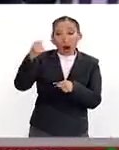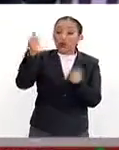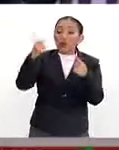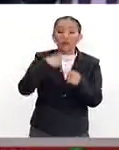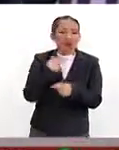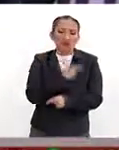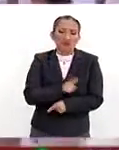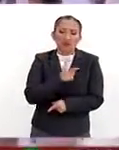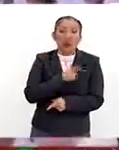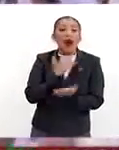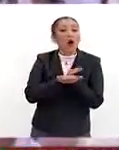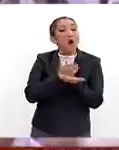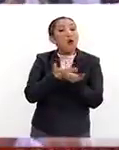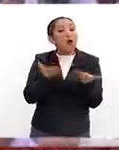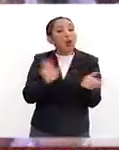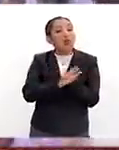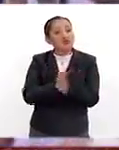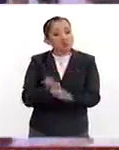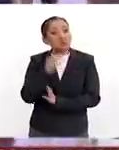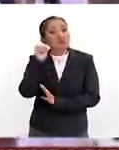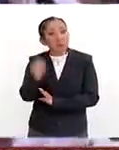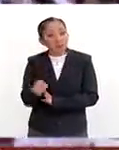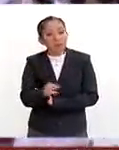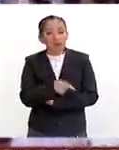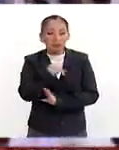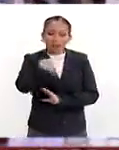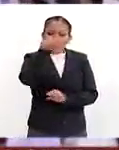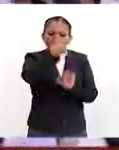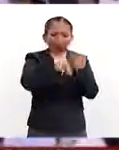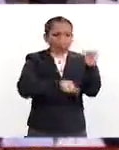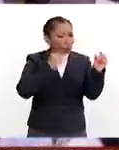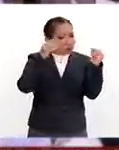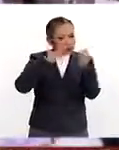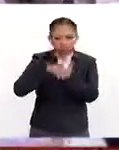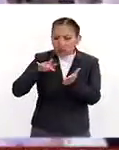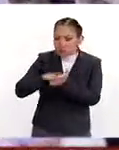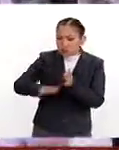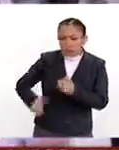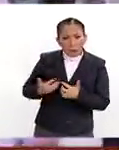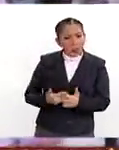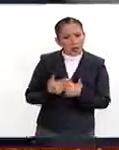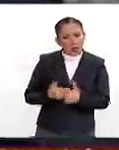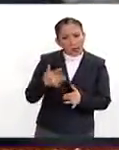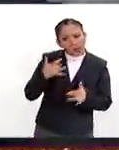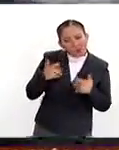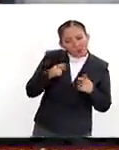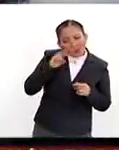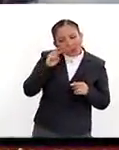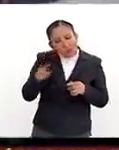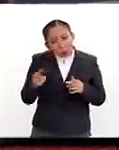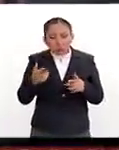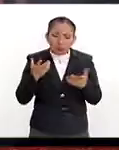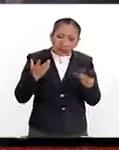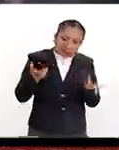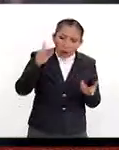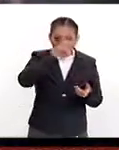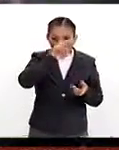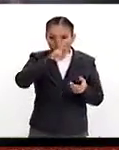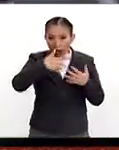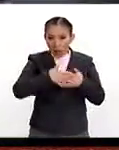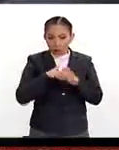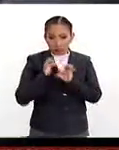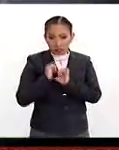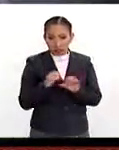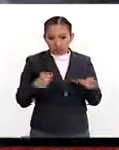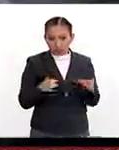dicho no, también ha ganado mucho respaldo por el sector empresarial. El gremio, el consejo gremial